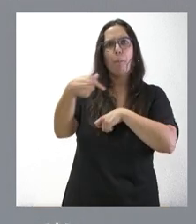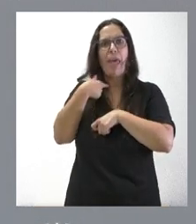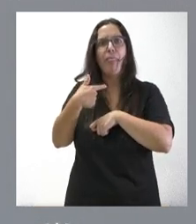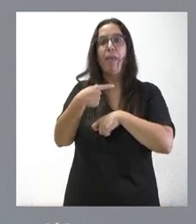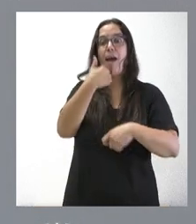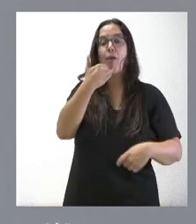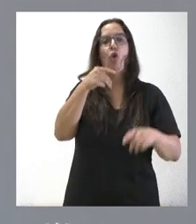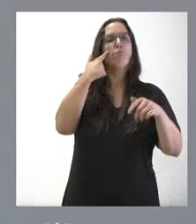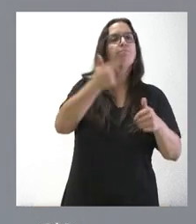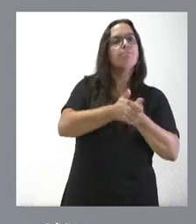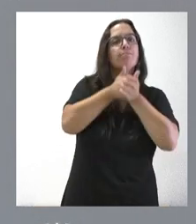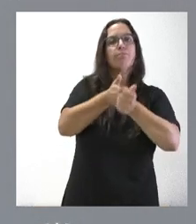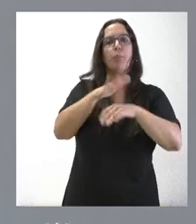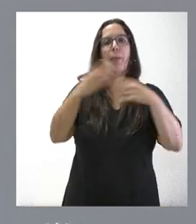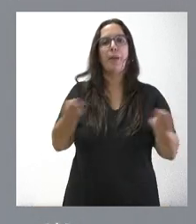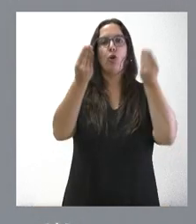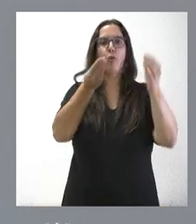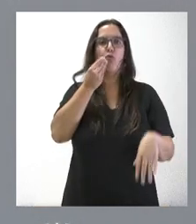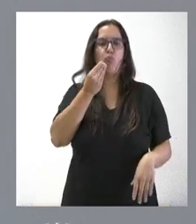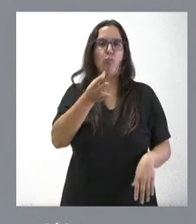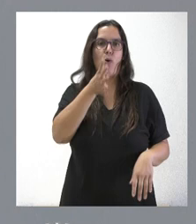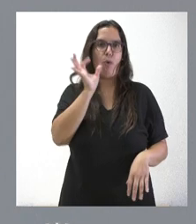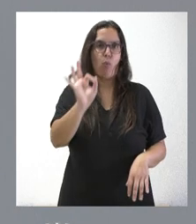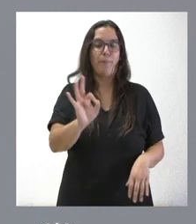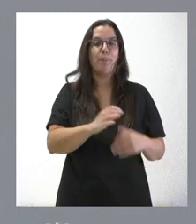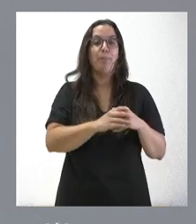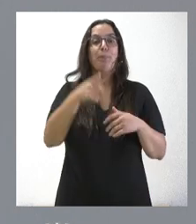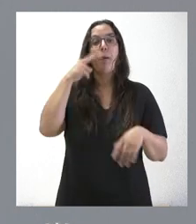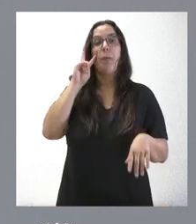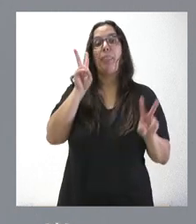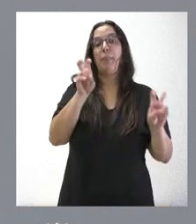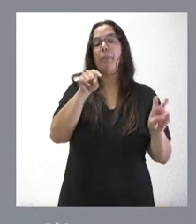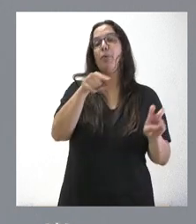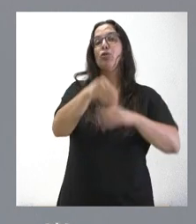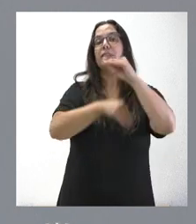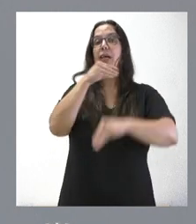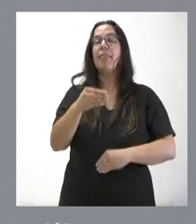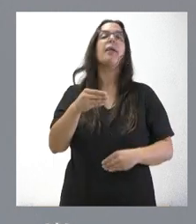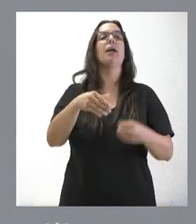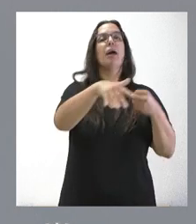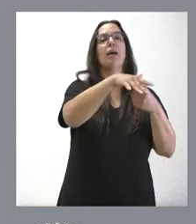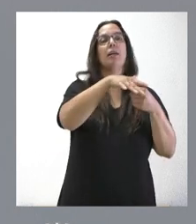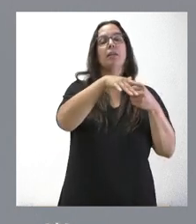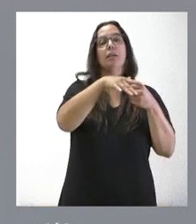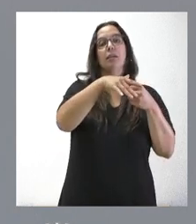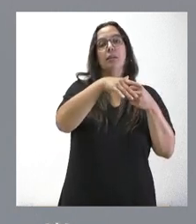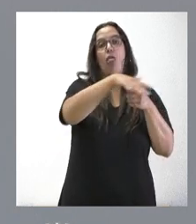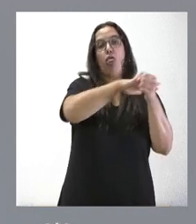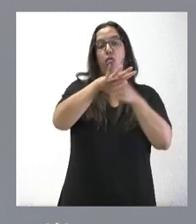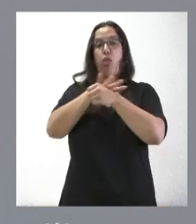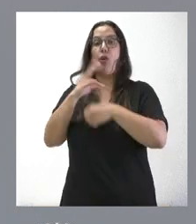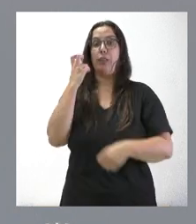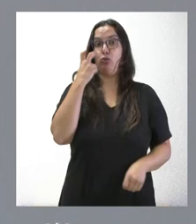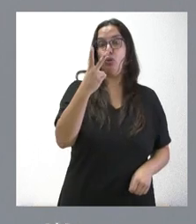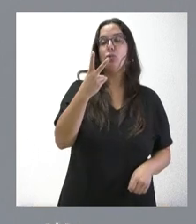y mejora en el consumo del agua. Esta experiencia inicialmente se realiza en estas zonas de